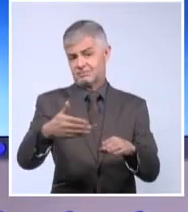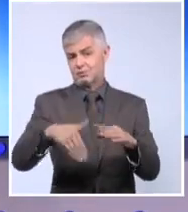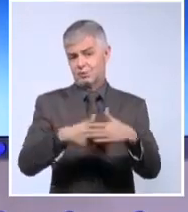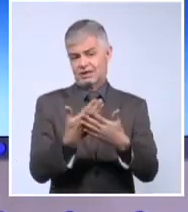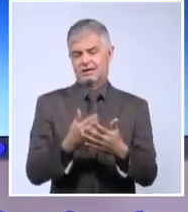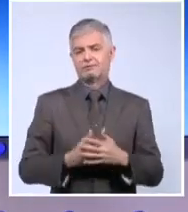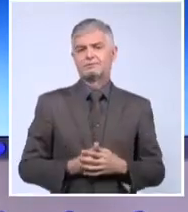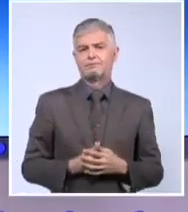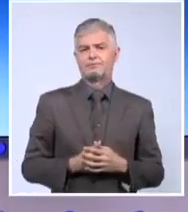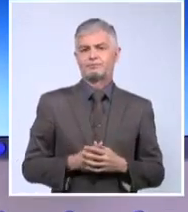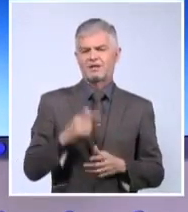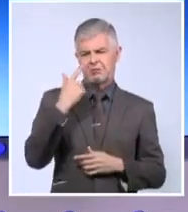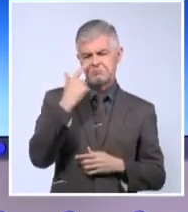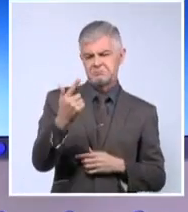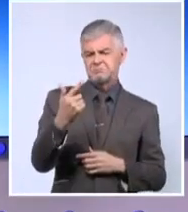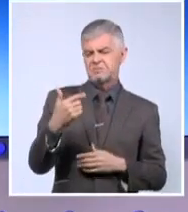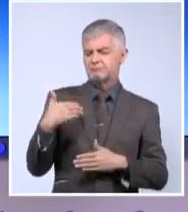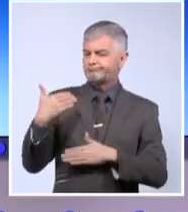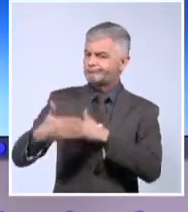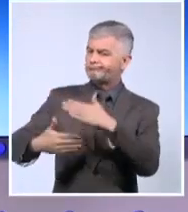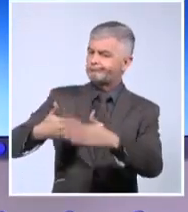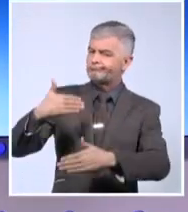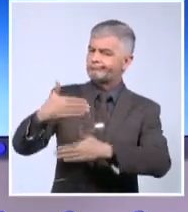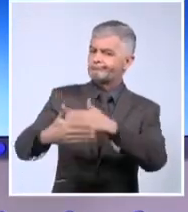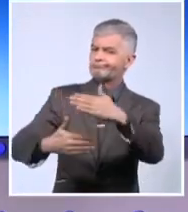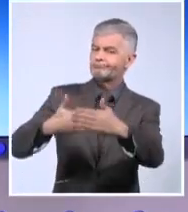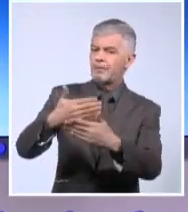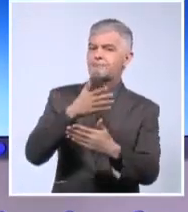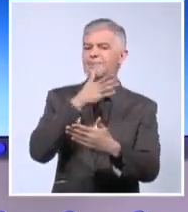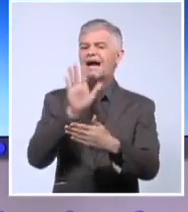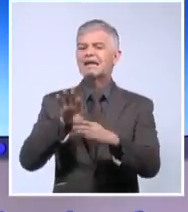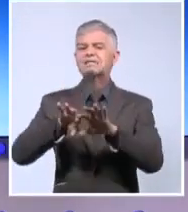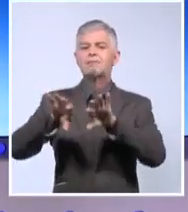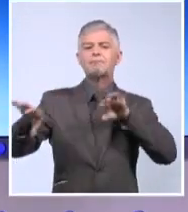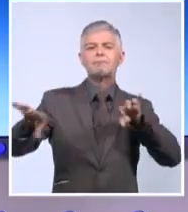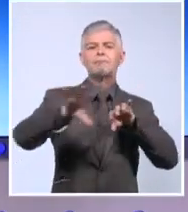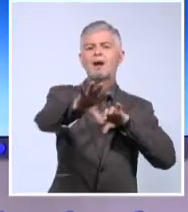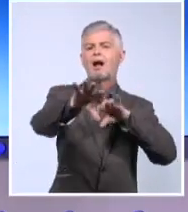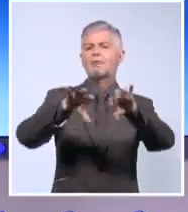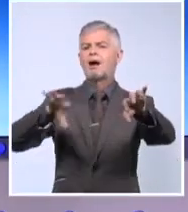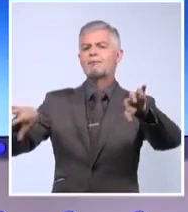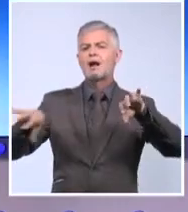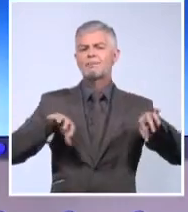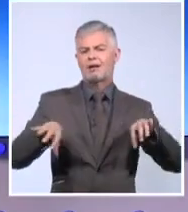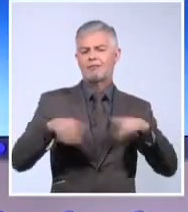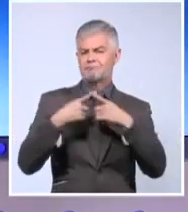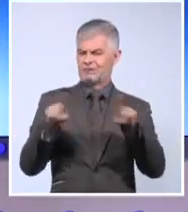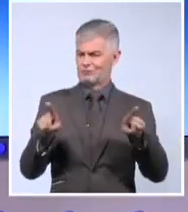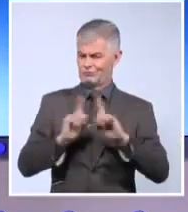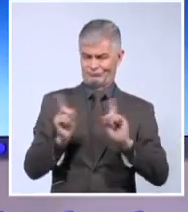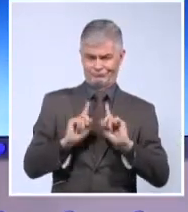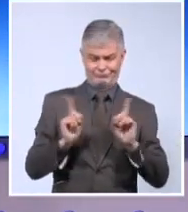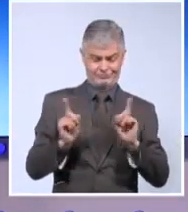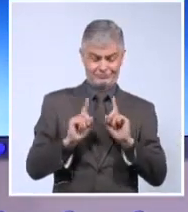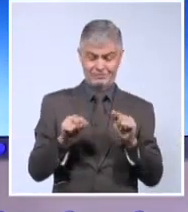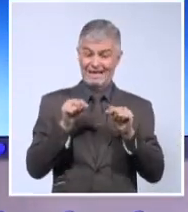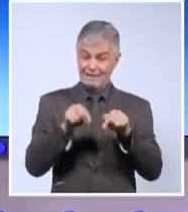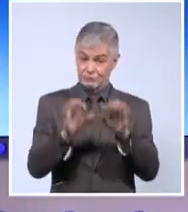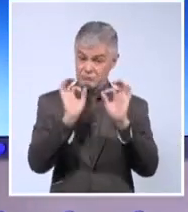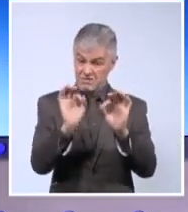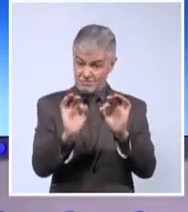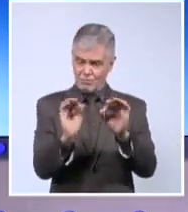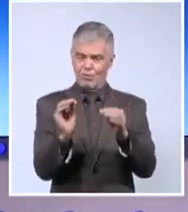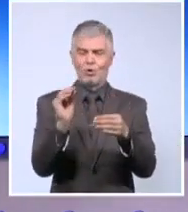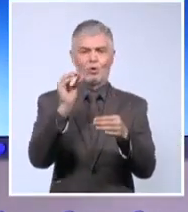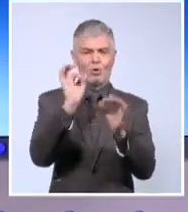hechos que van ocurriendo aparentemente separados, pero que forman parte de un libreto, de un guión. Porque mientras está pasando esto